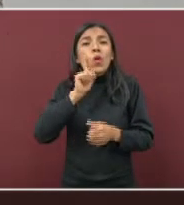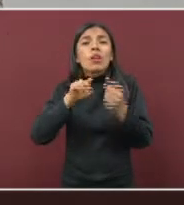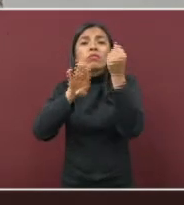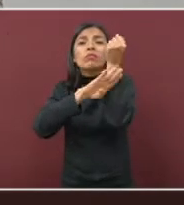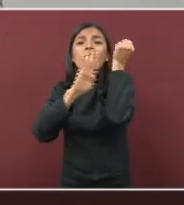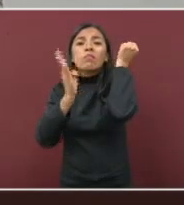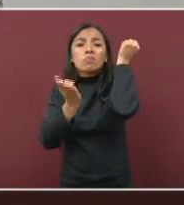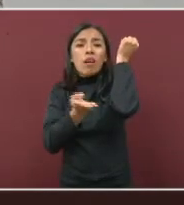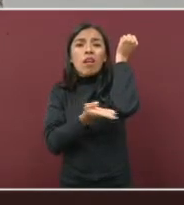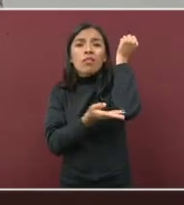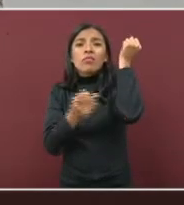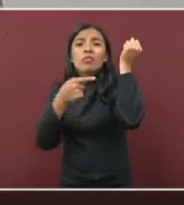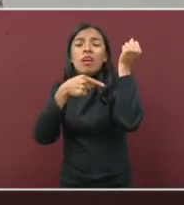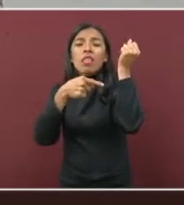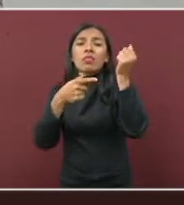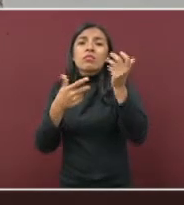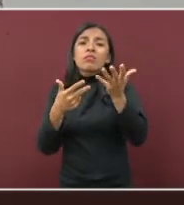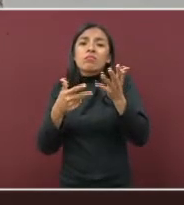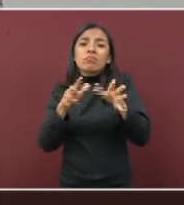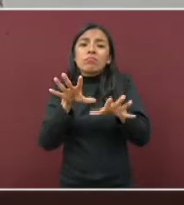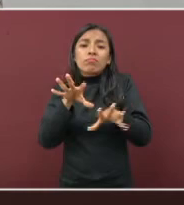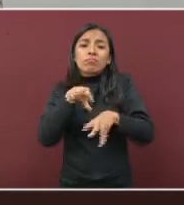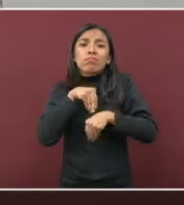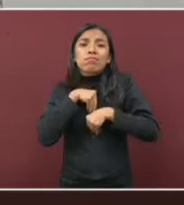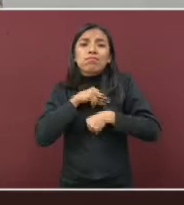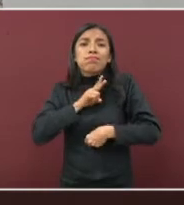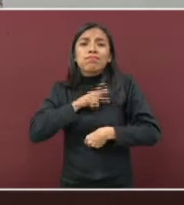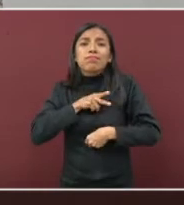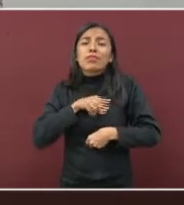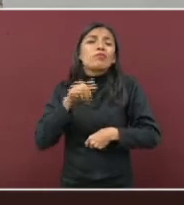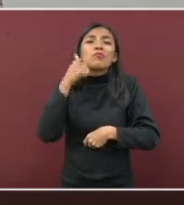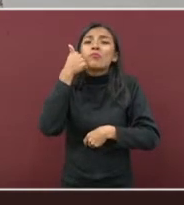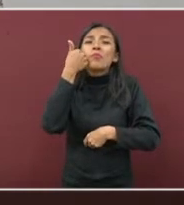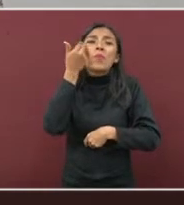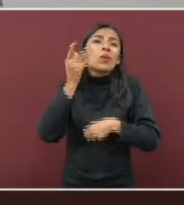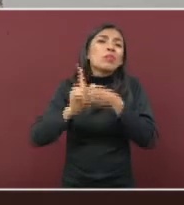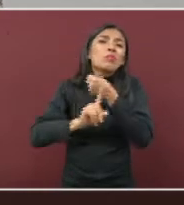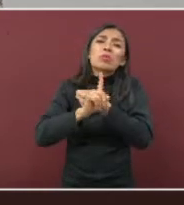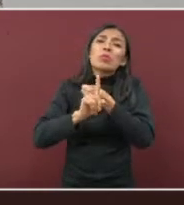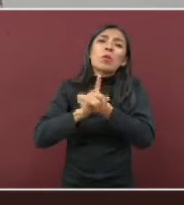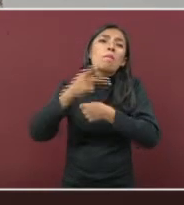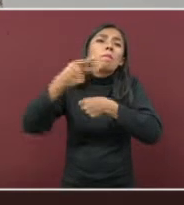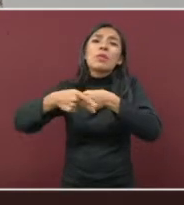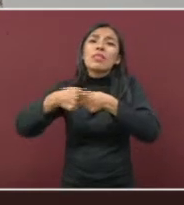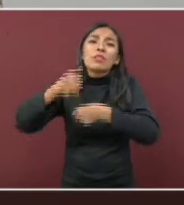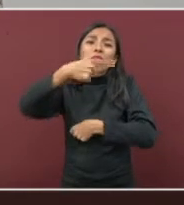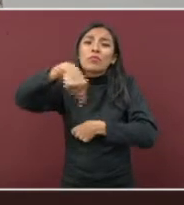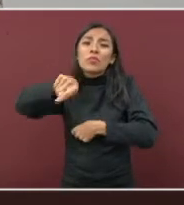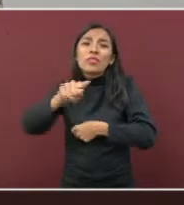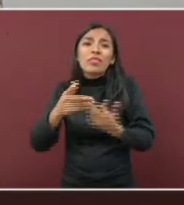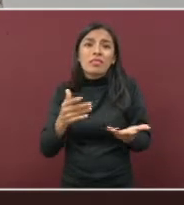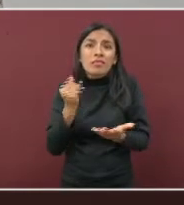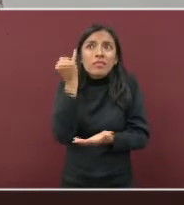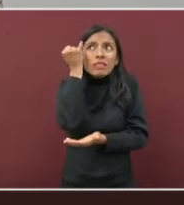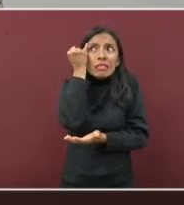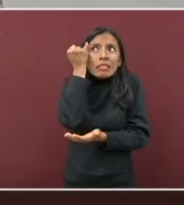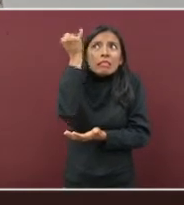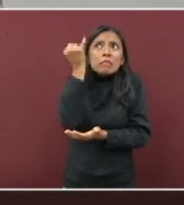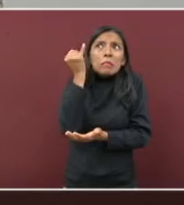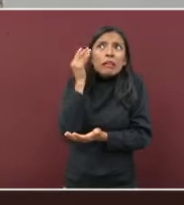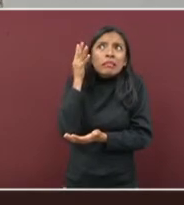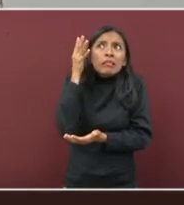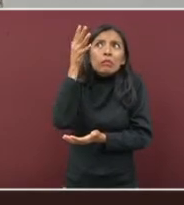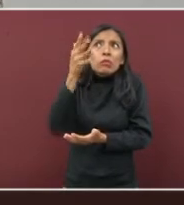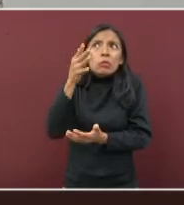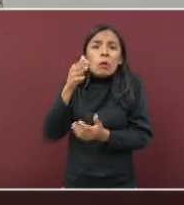sean víctimas del virus, no queremos tragedias familiares, porque ante el deceso de una